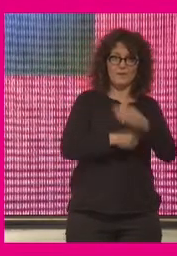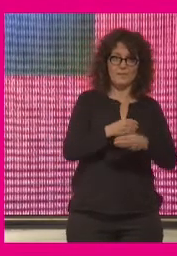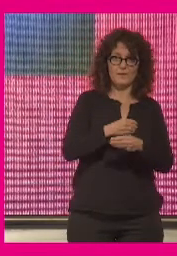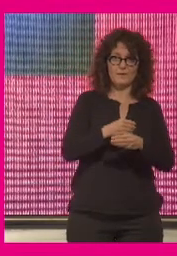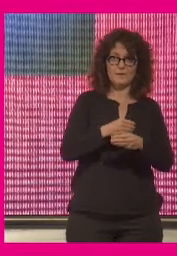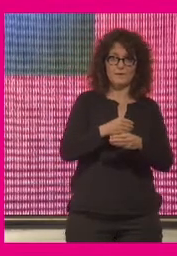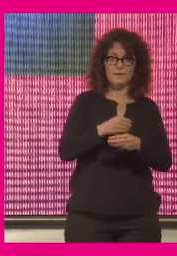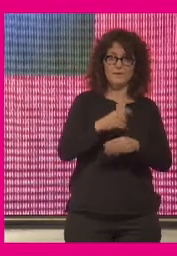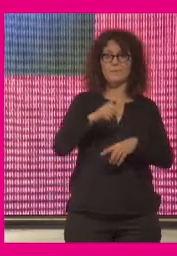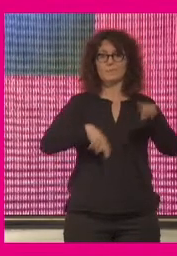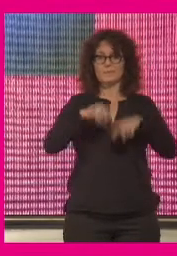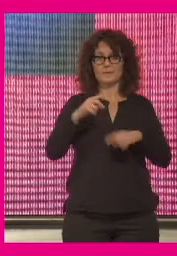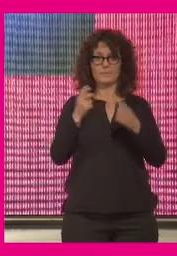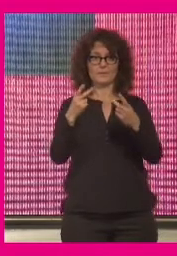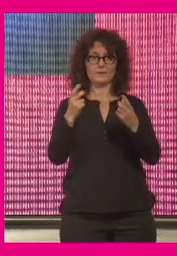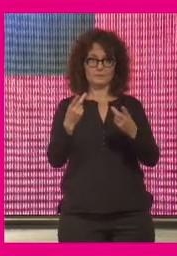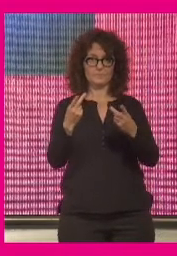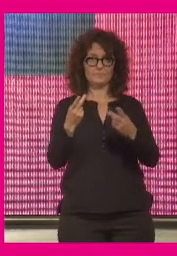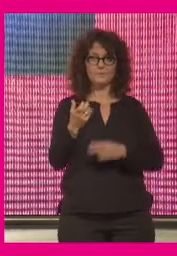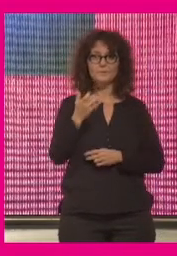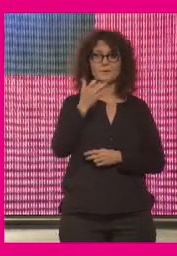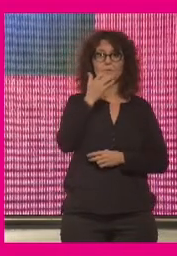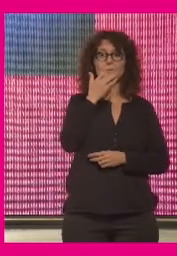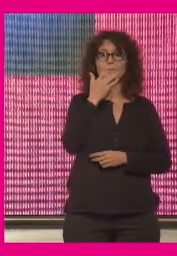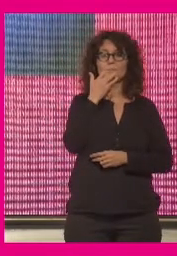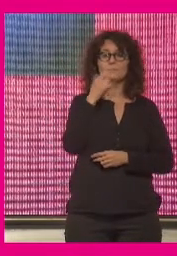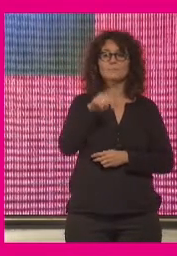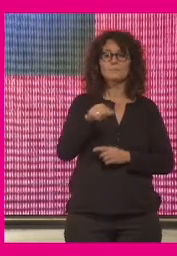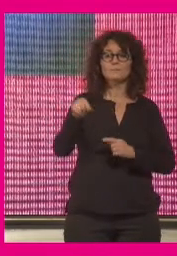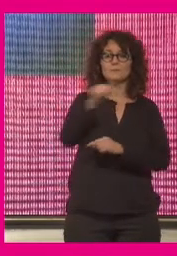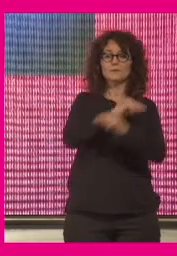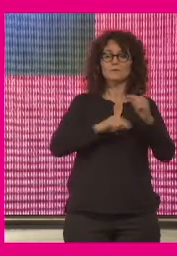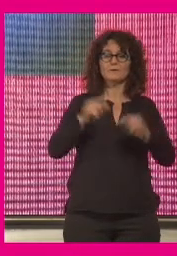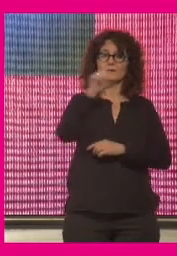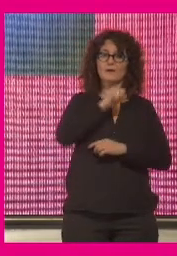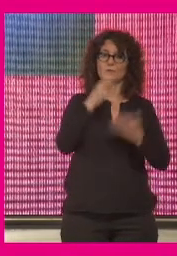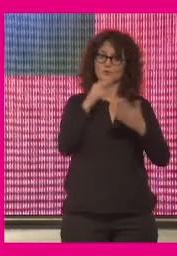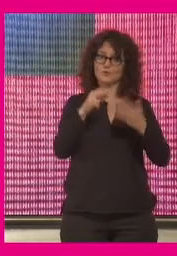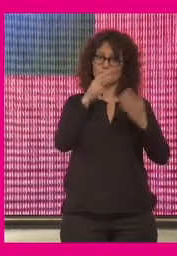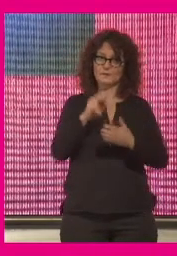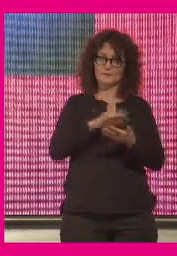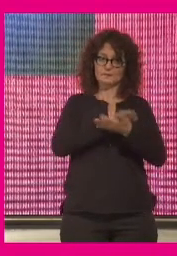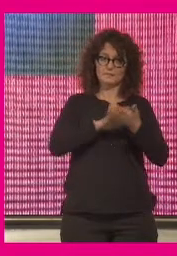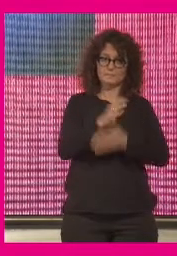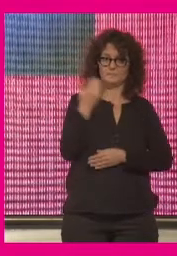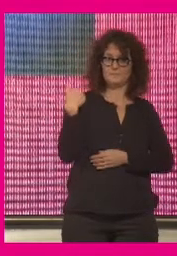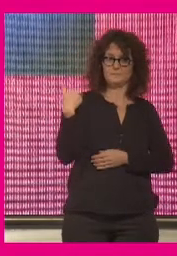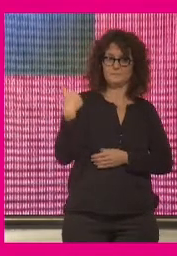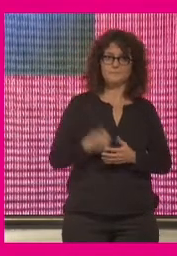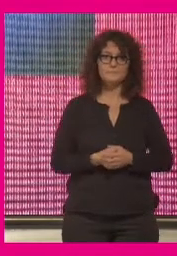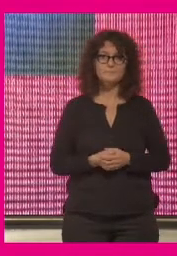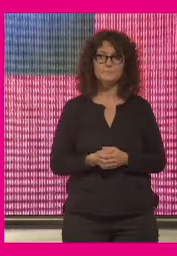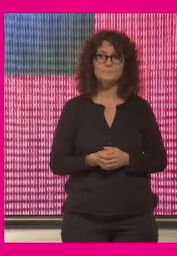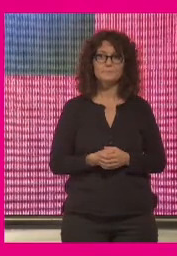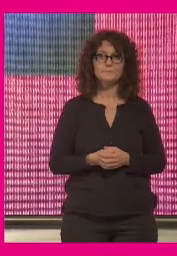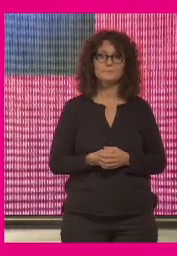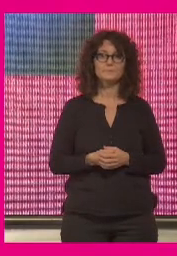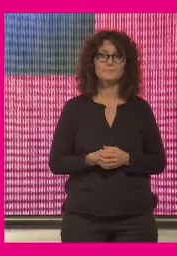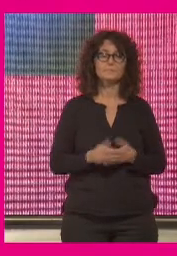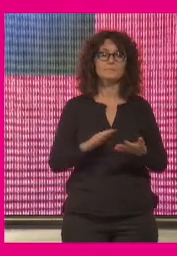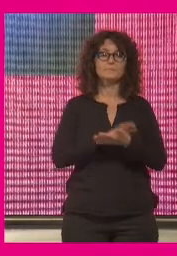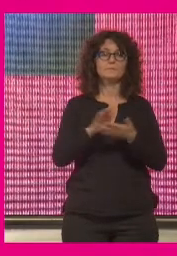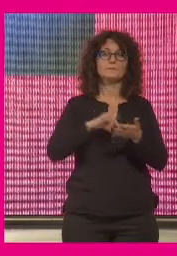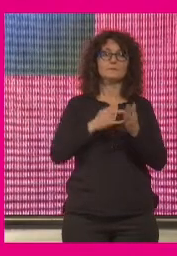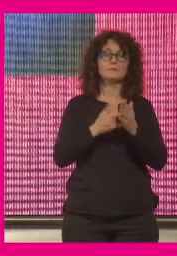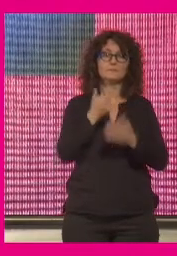me parece que a mí me recuerda mucho a todo el debate que hubo en los años 70 en torno a la globalización había unas posiciones